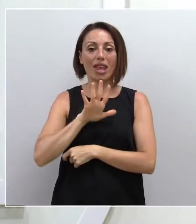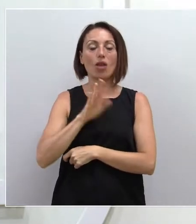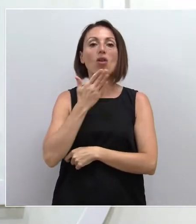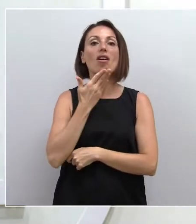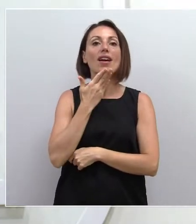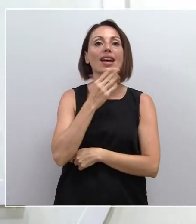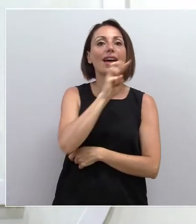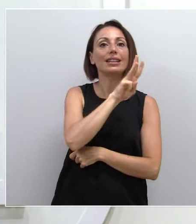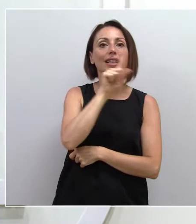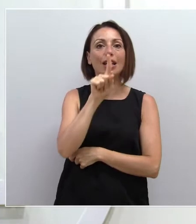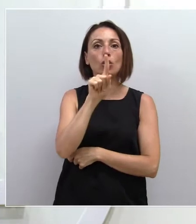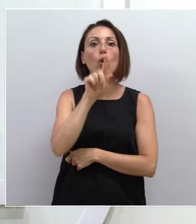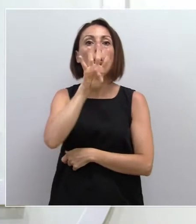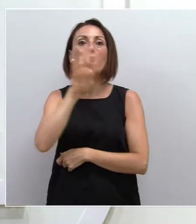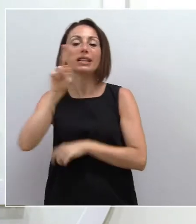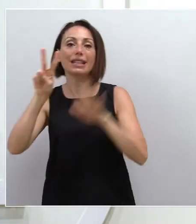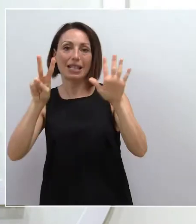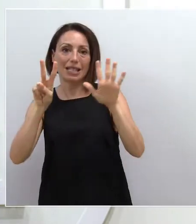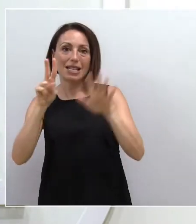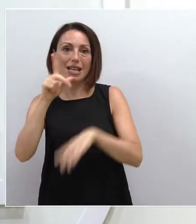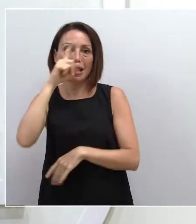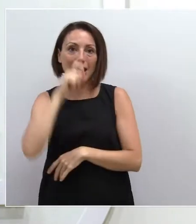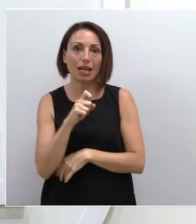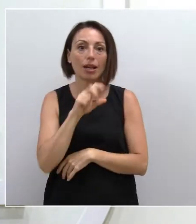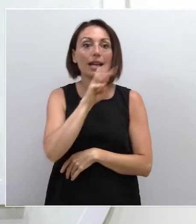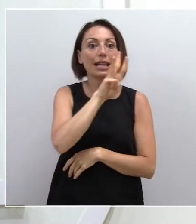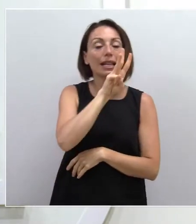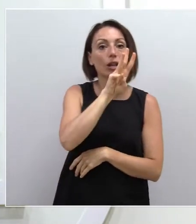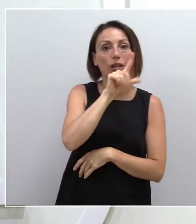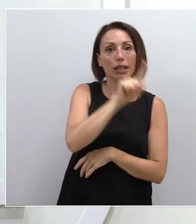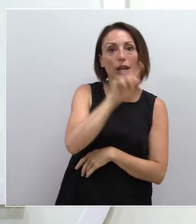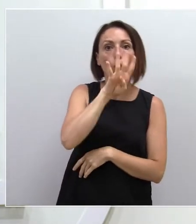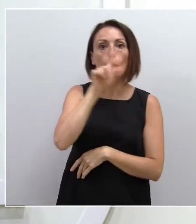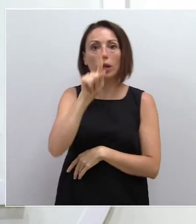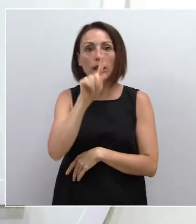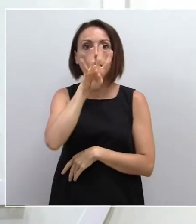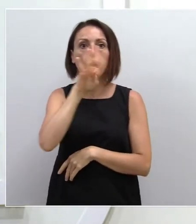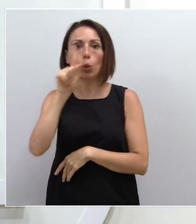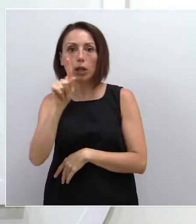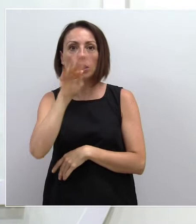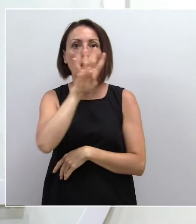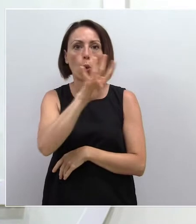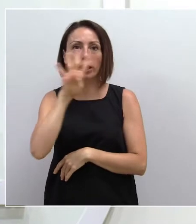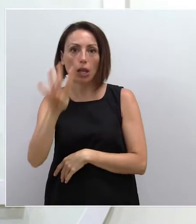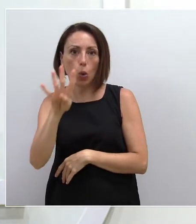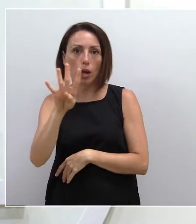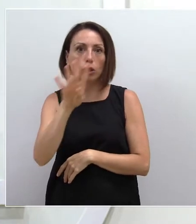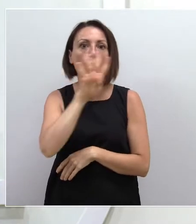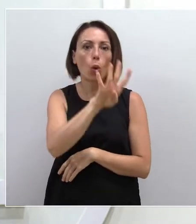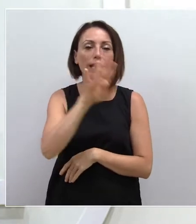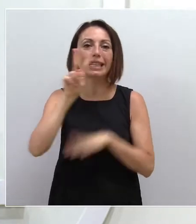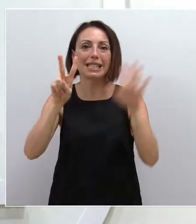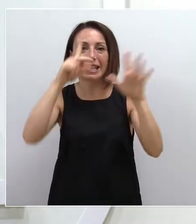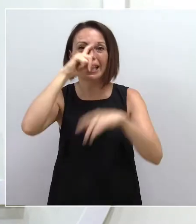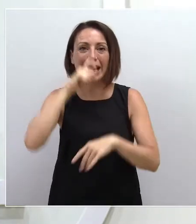y 47 años, concretamente 31, 41, 41, 44 y 47